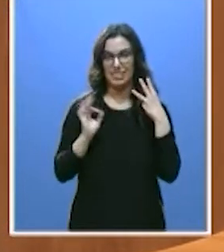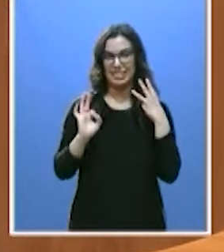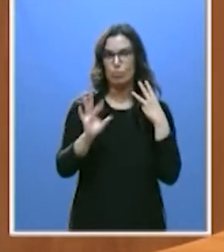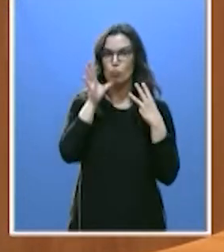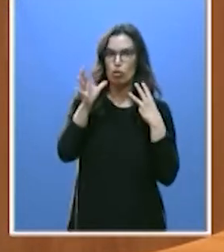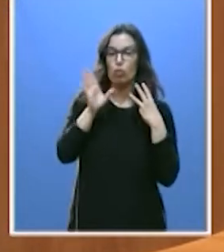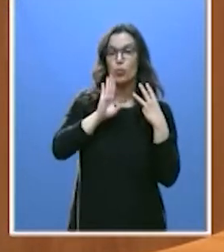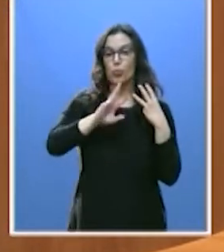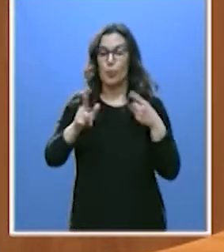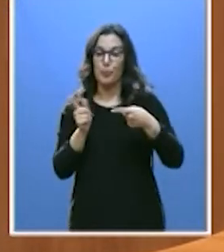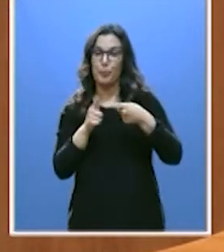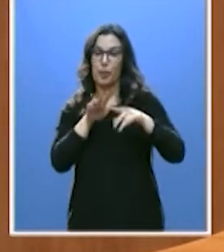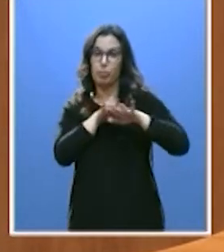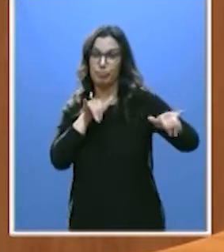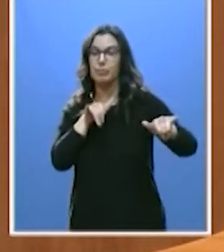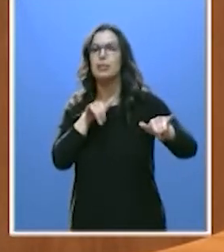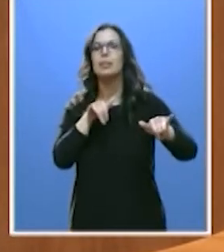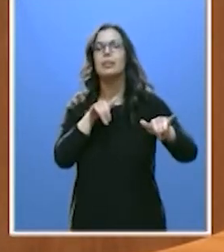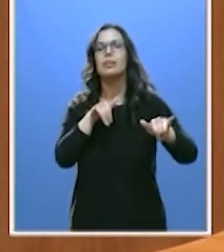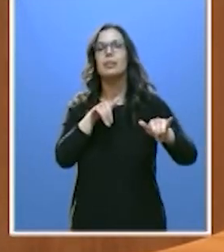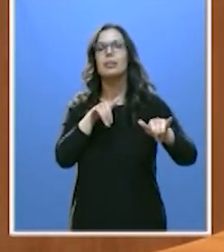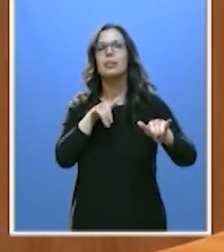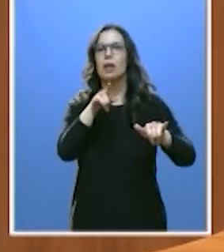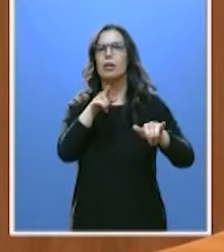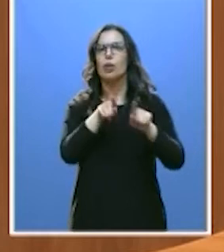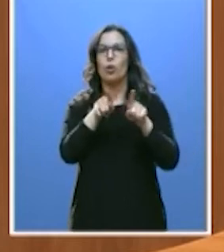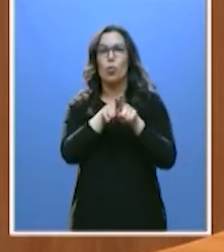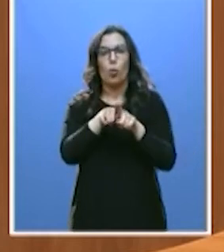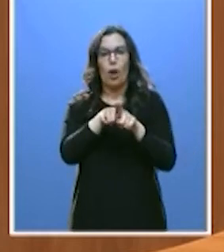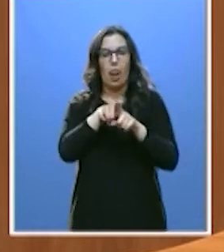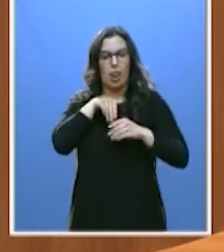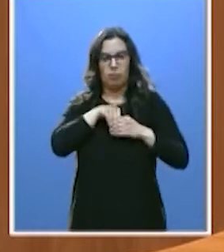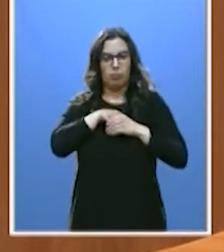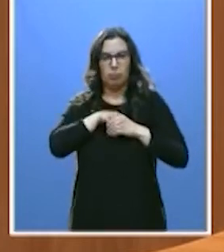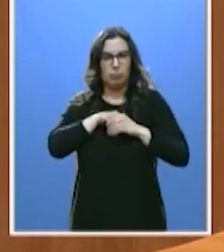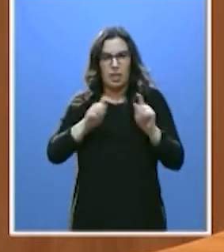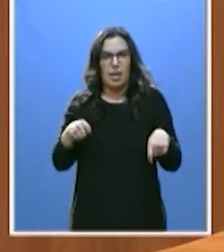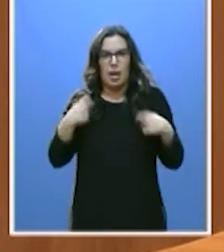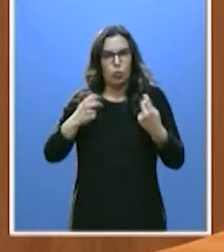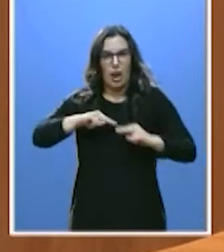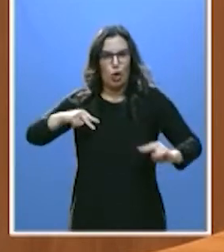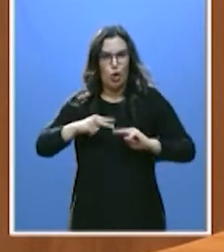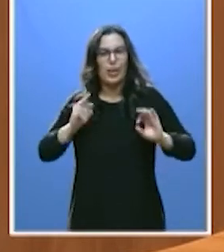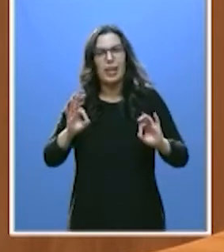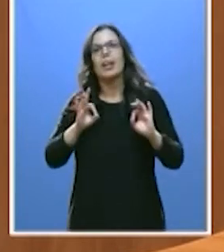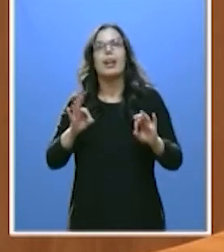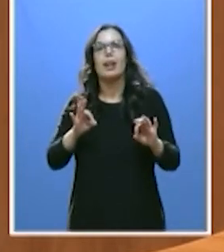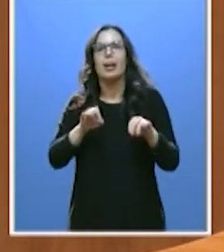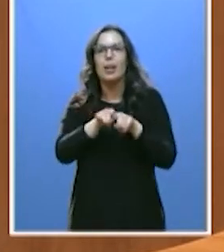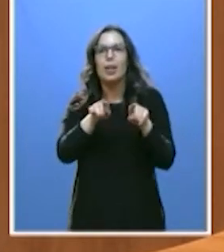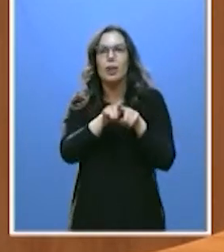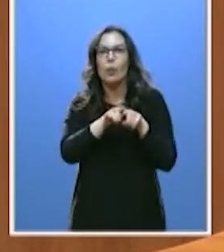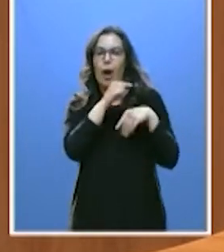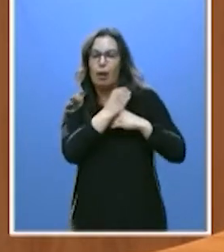reciprocidad está en el código genético de los mamíferos. Lamer y ser lamido.